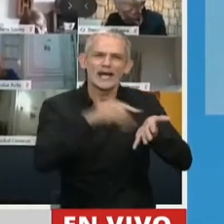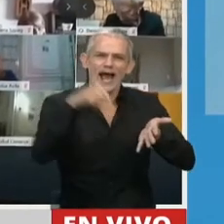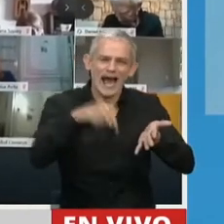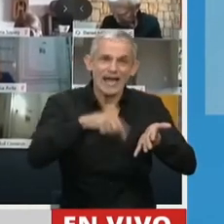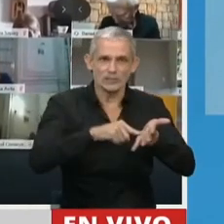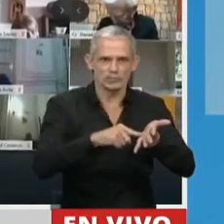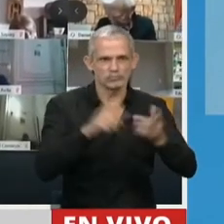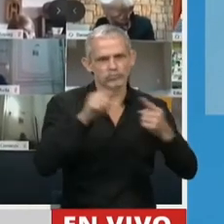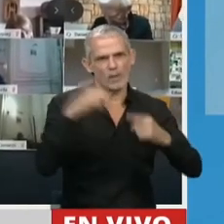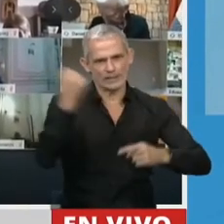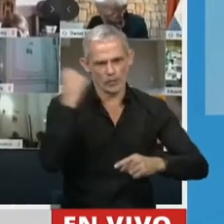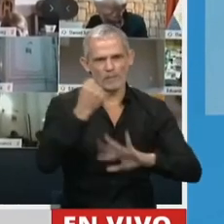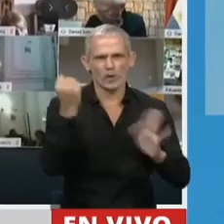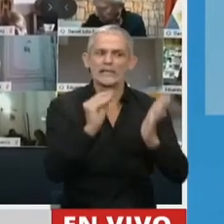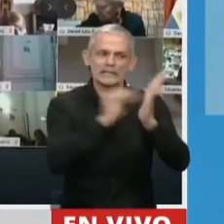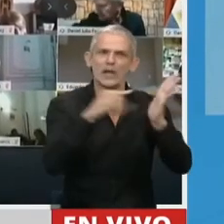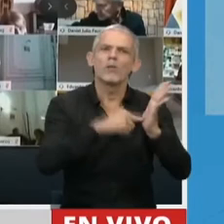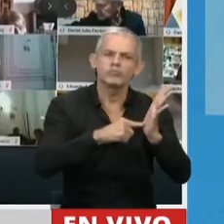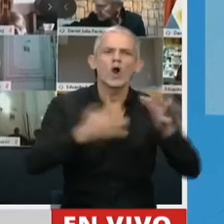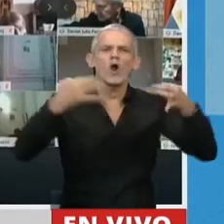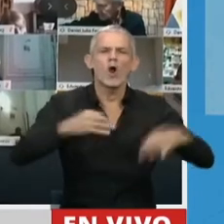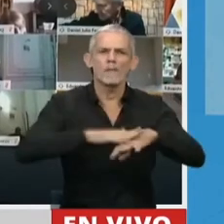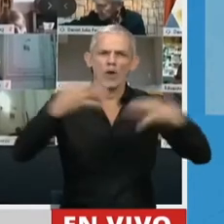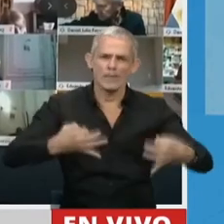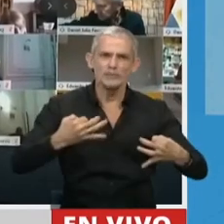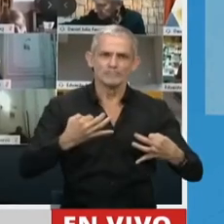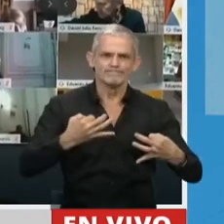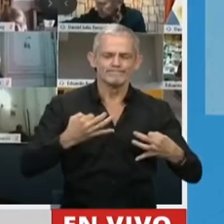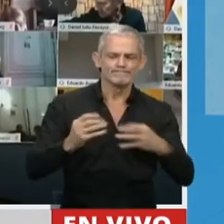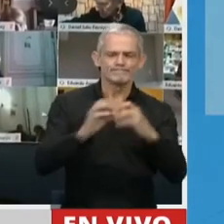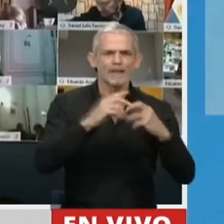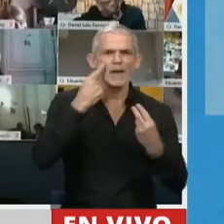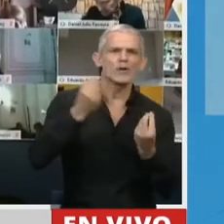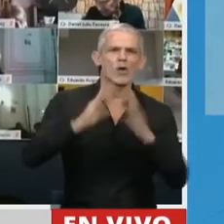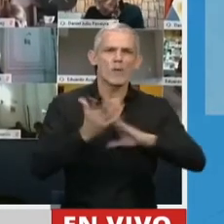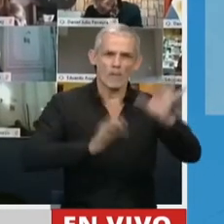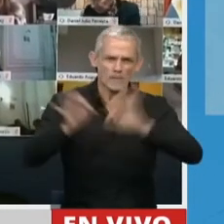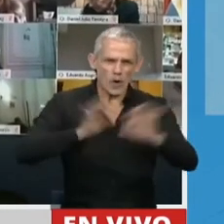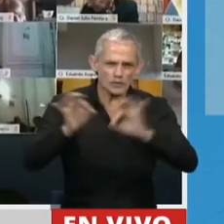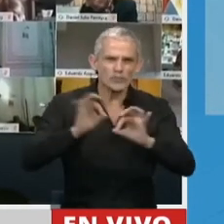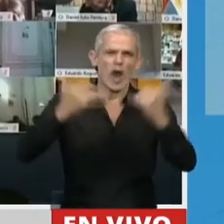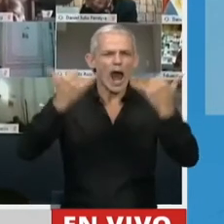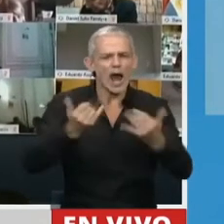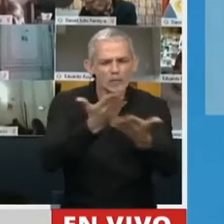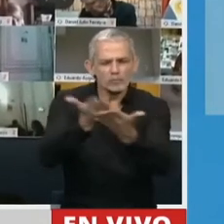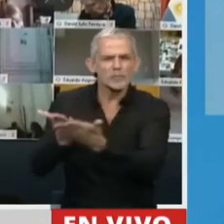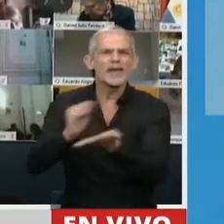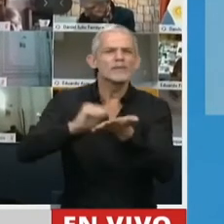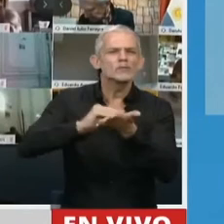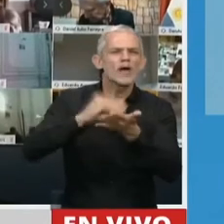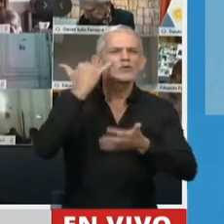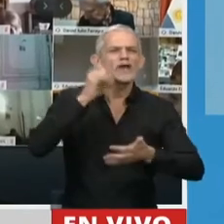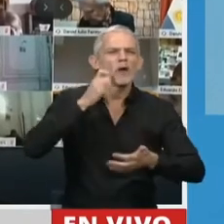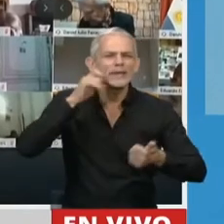una mención importante, que se ha mencionado el compromiso público de tratarlo en el marco de los proyectos que los hay, hay del diputado